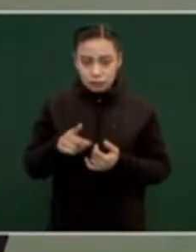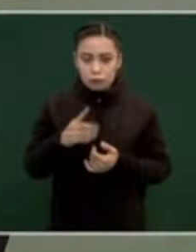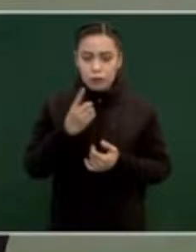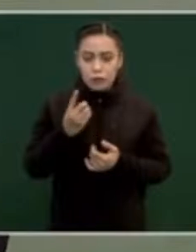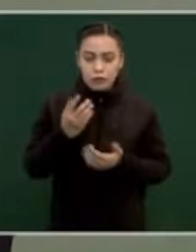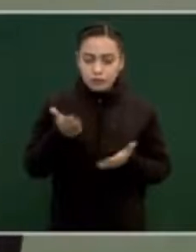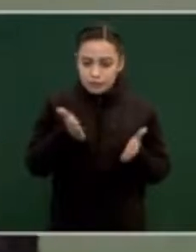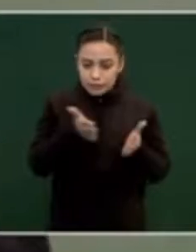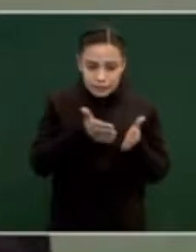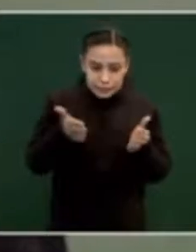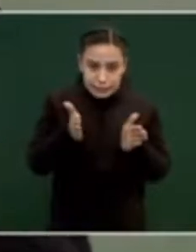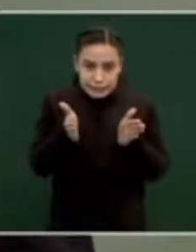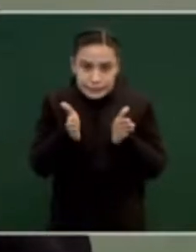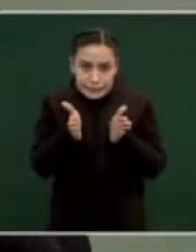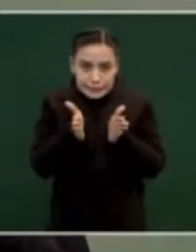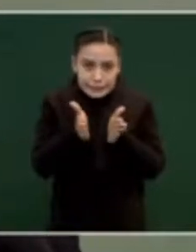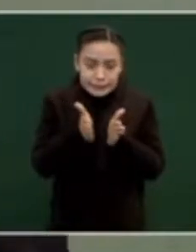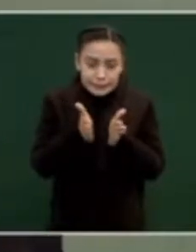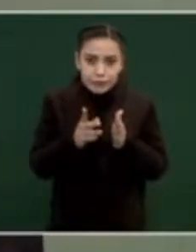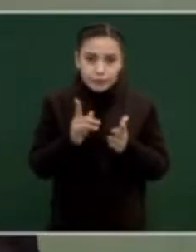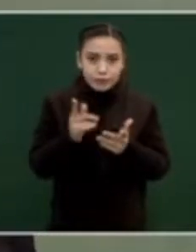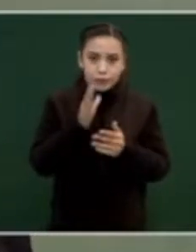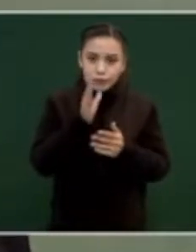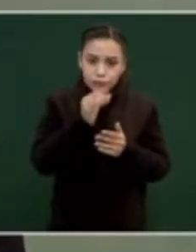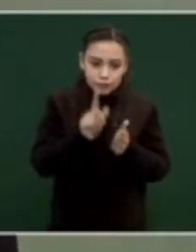O ya no se puede simular.